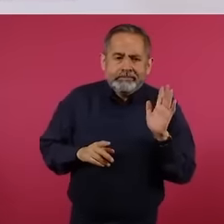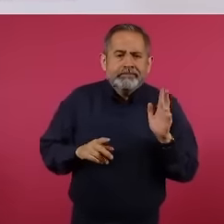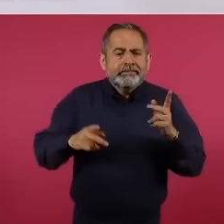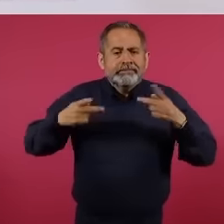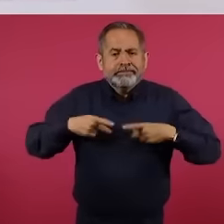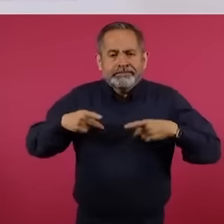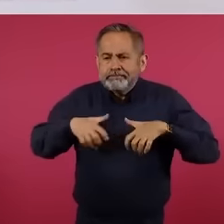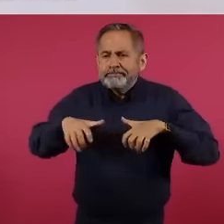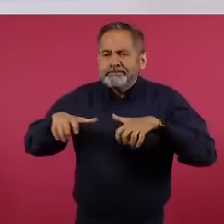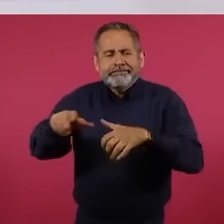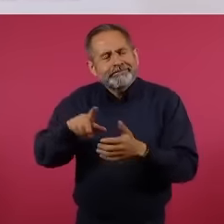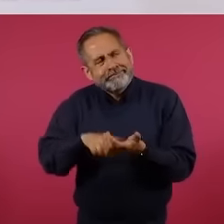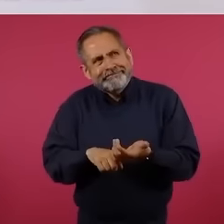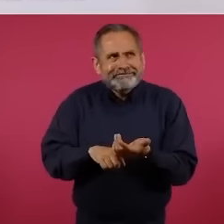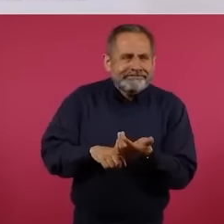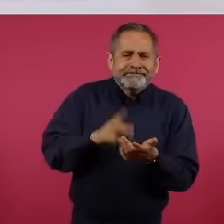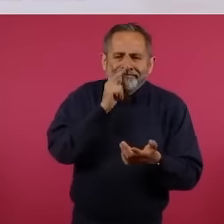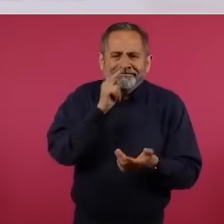pueblo está empoderado.